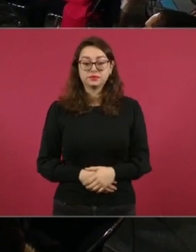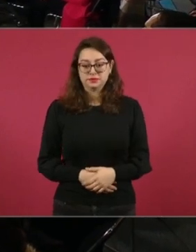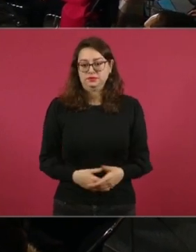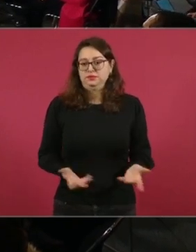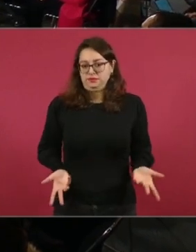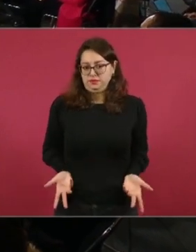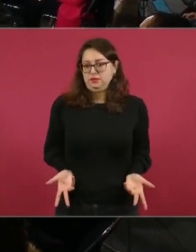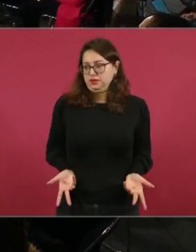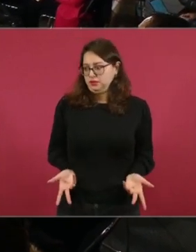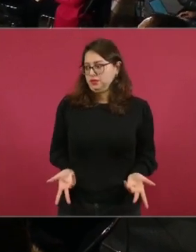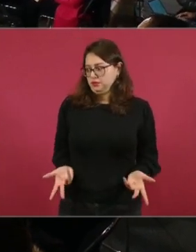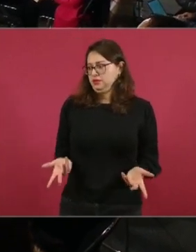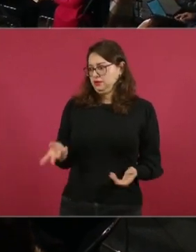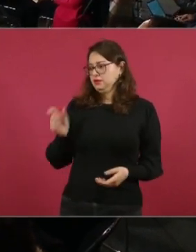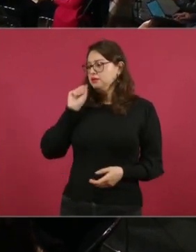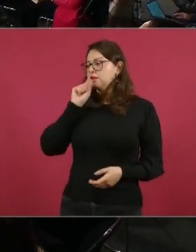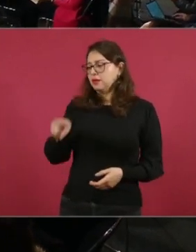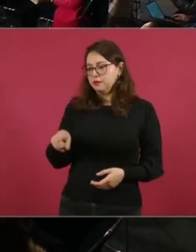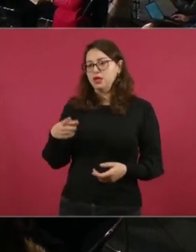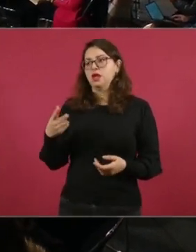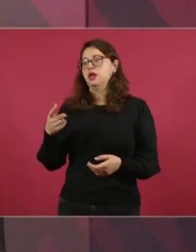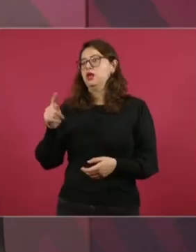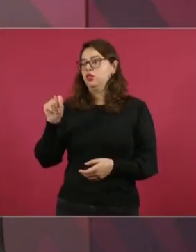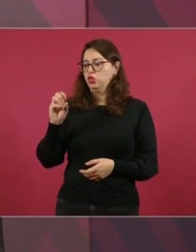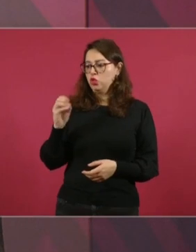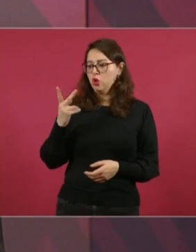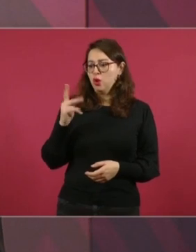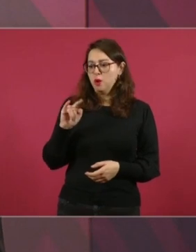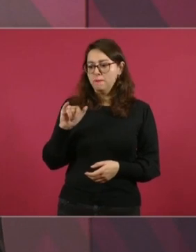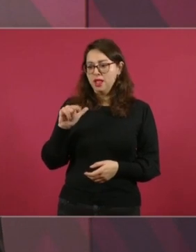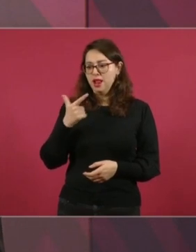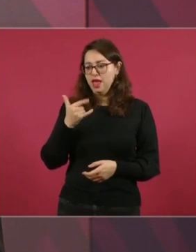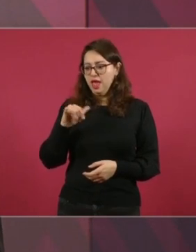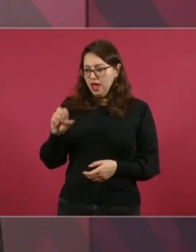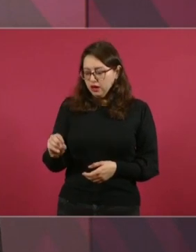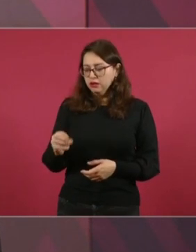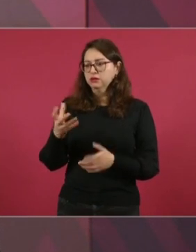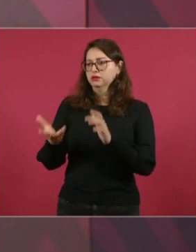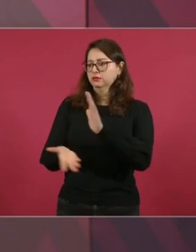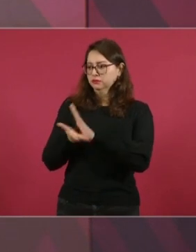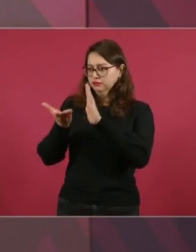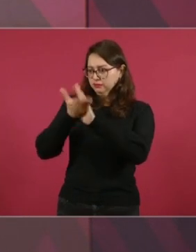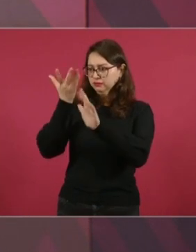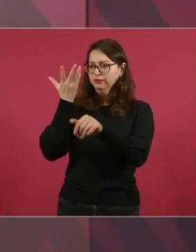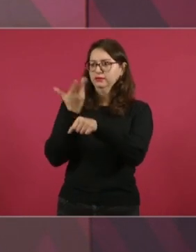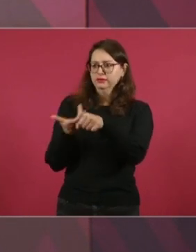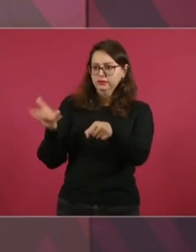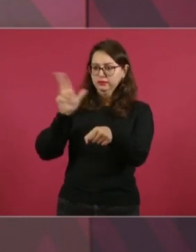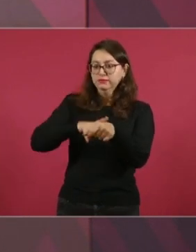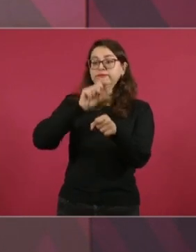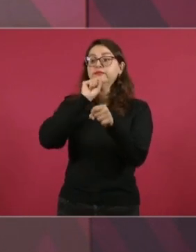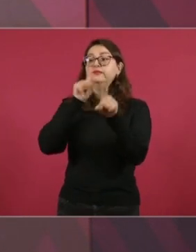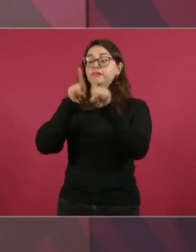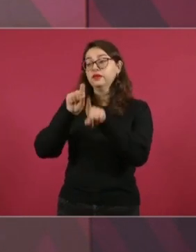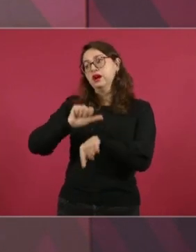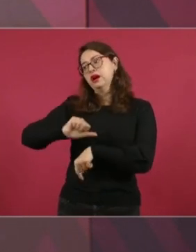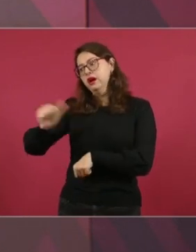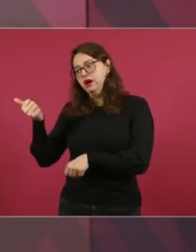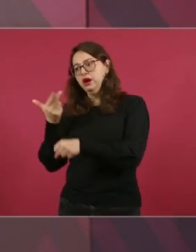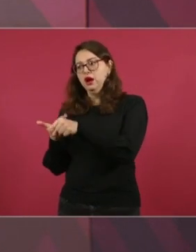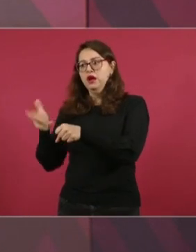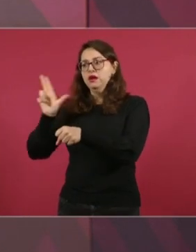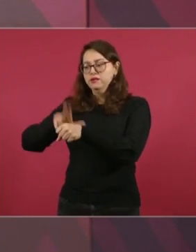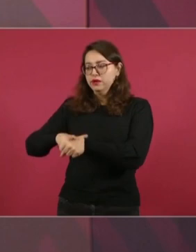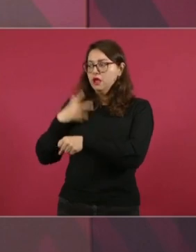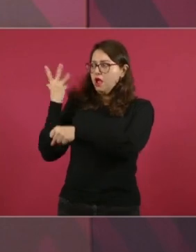Sí, falta todo, falta topilejo, falta la rehabilitación de los hospitales. De